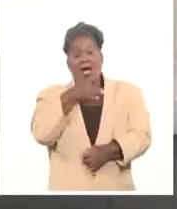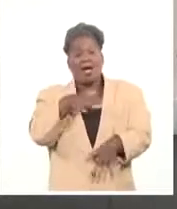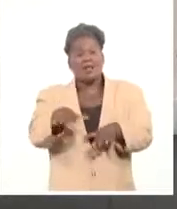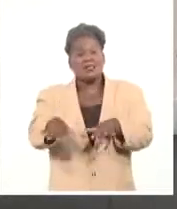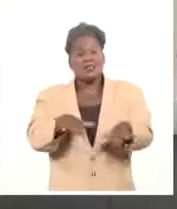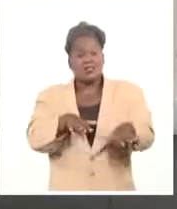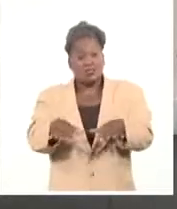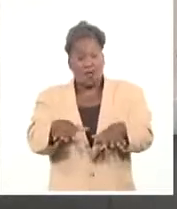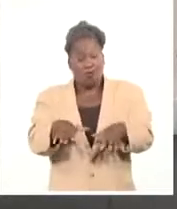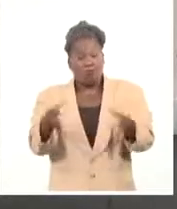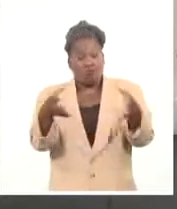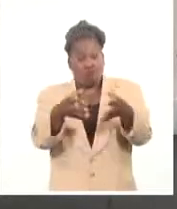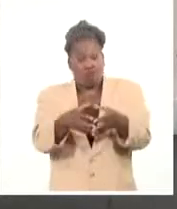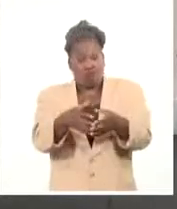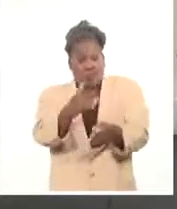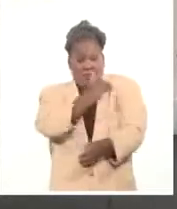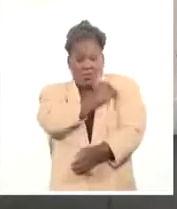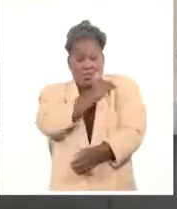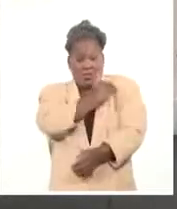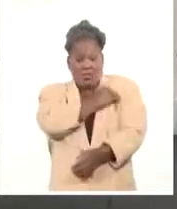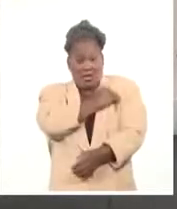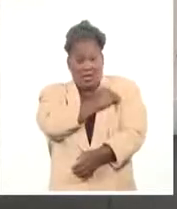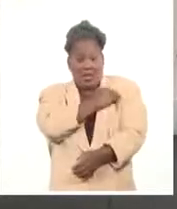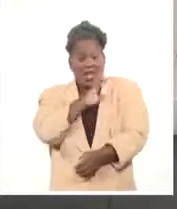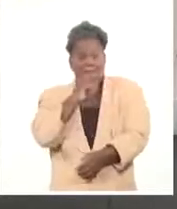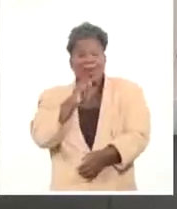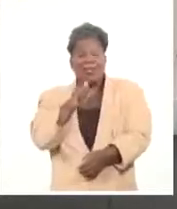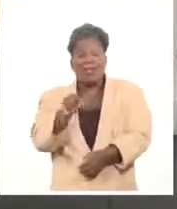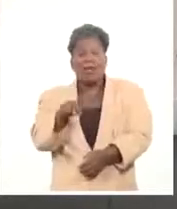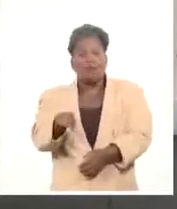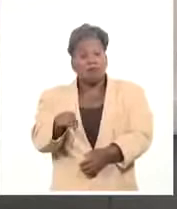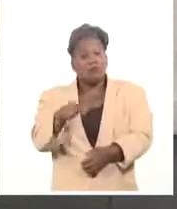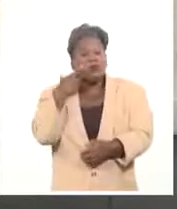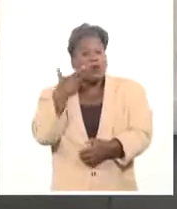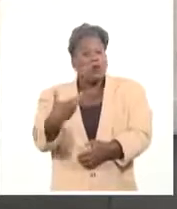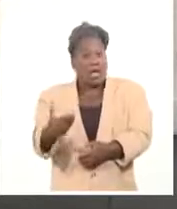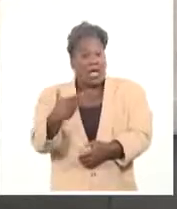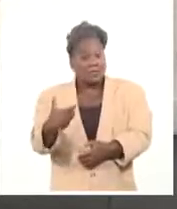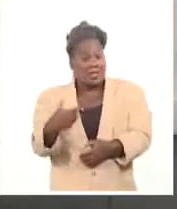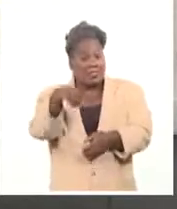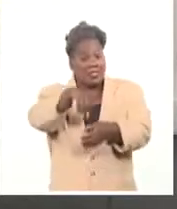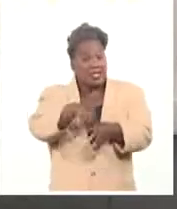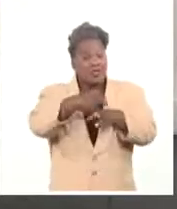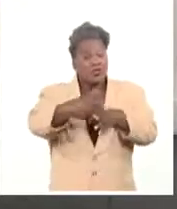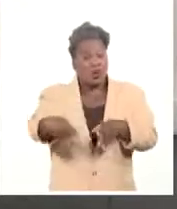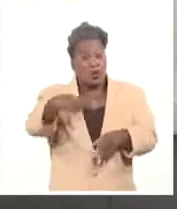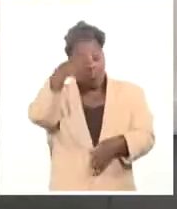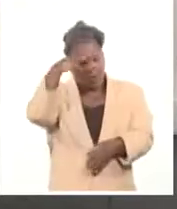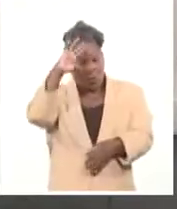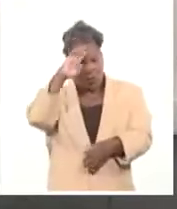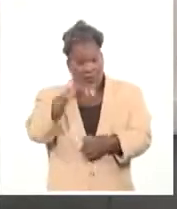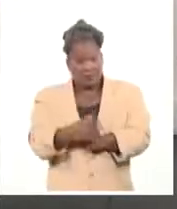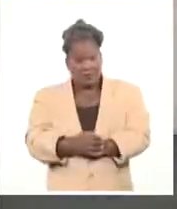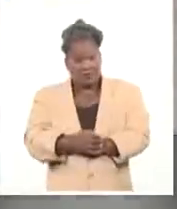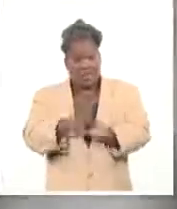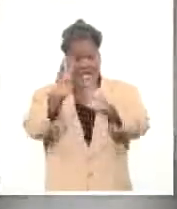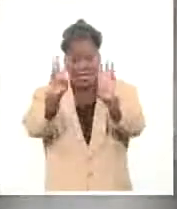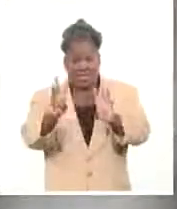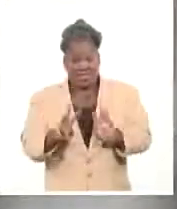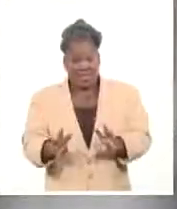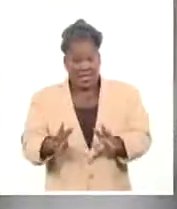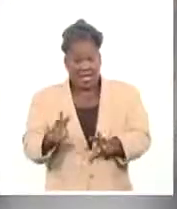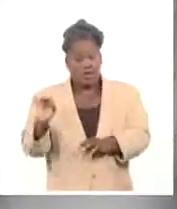ejército rebelde de gloriosa página en la historia de Cuba. Exactamente Irma en su red social el dirigente cubano